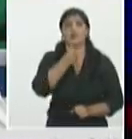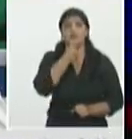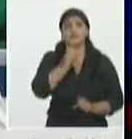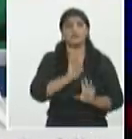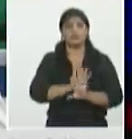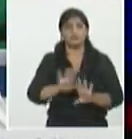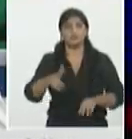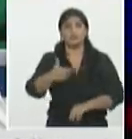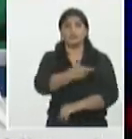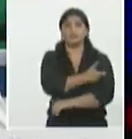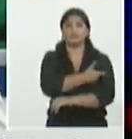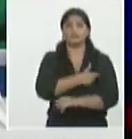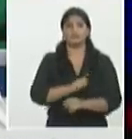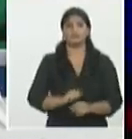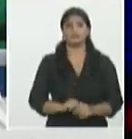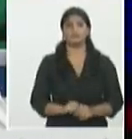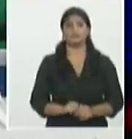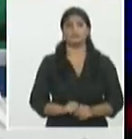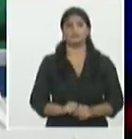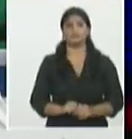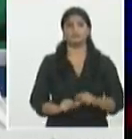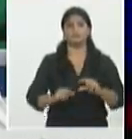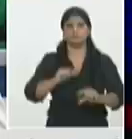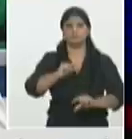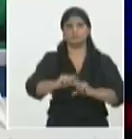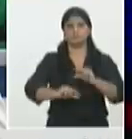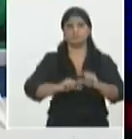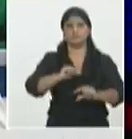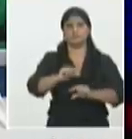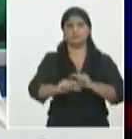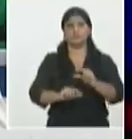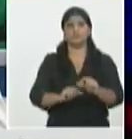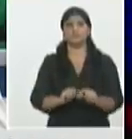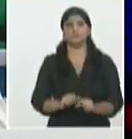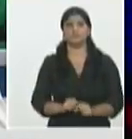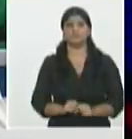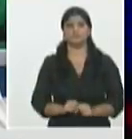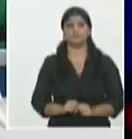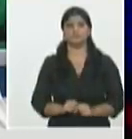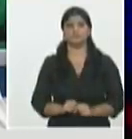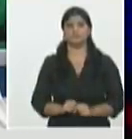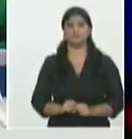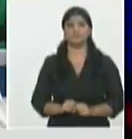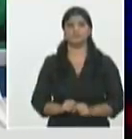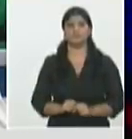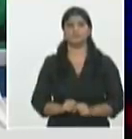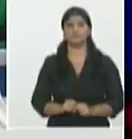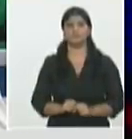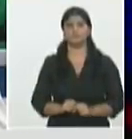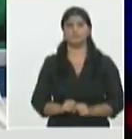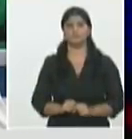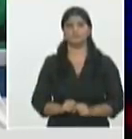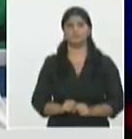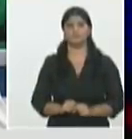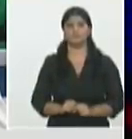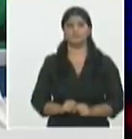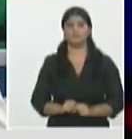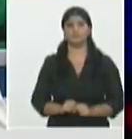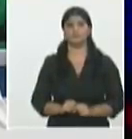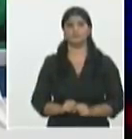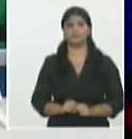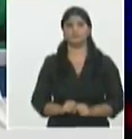cumplimentando en esta forma y ya está previsto una una autorización